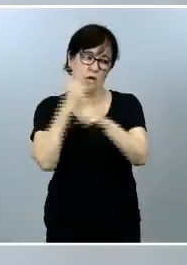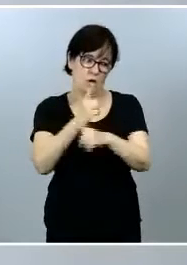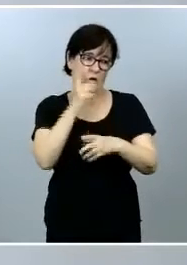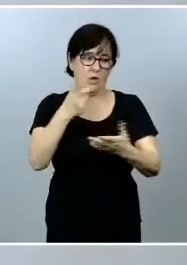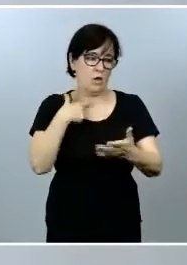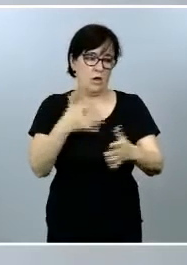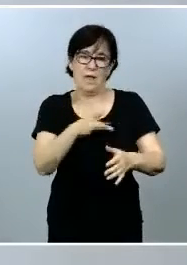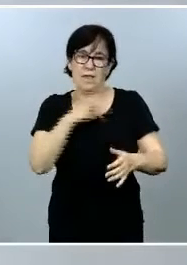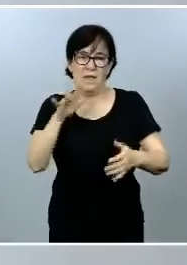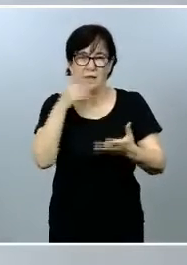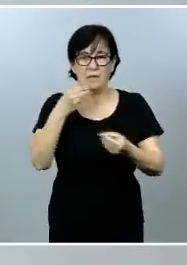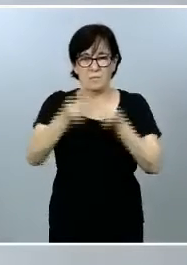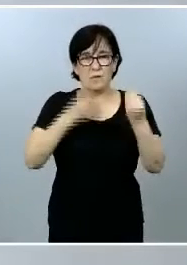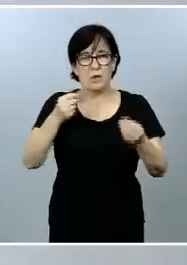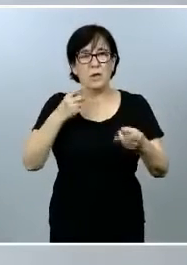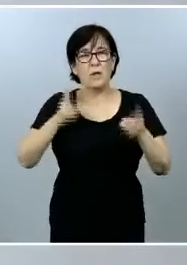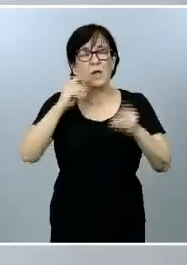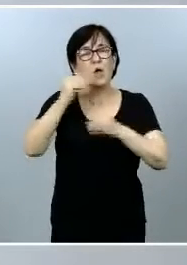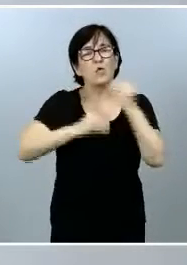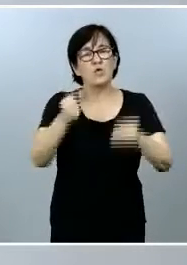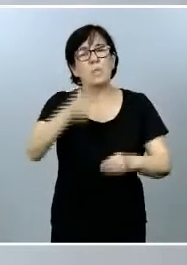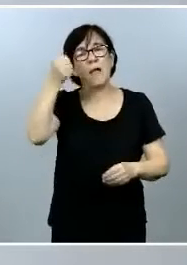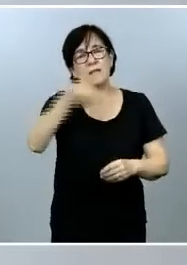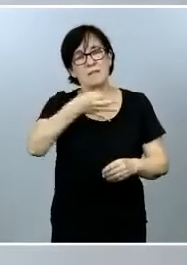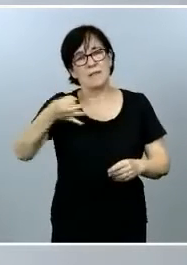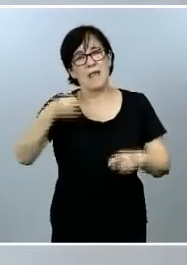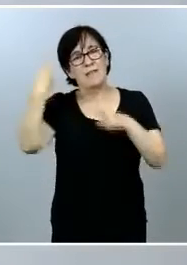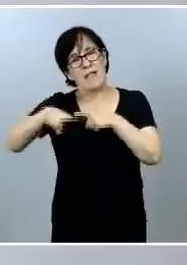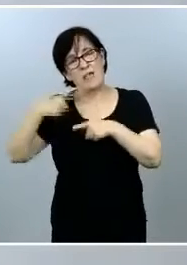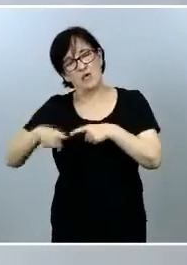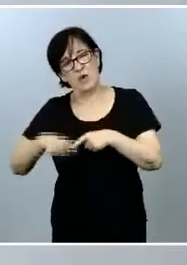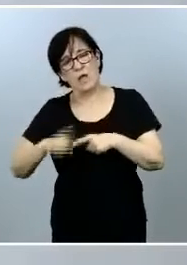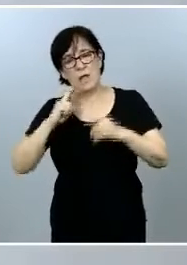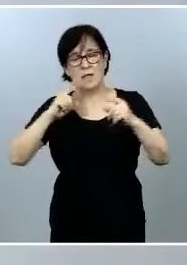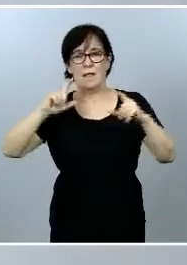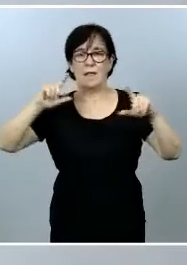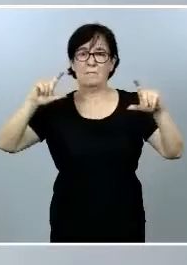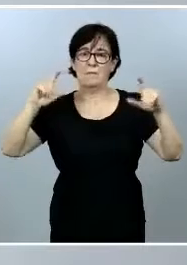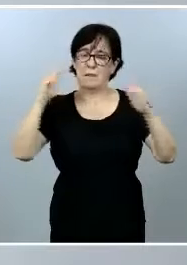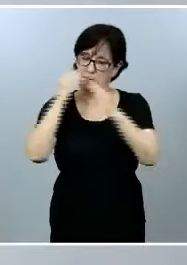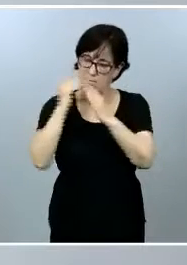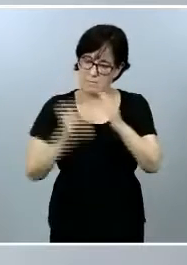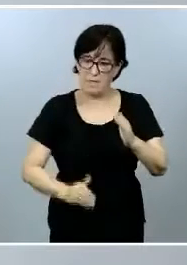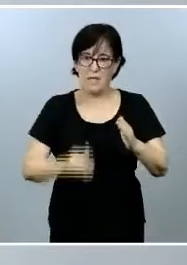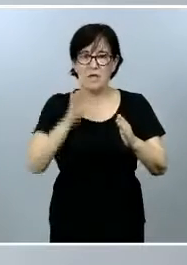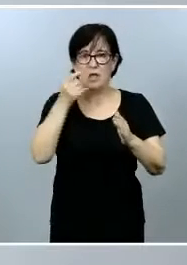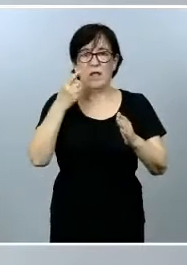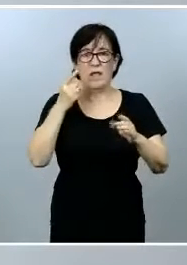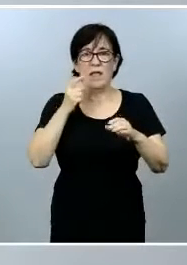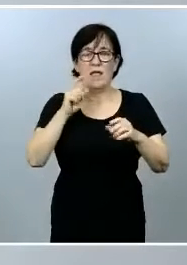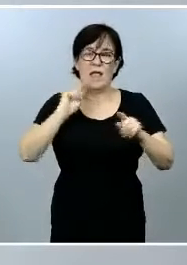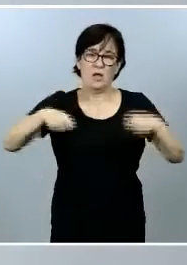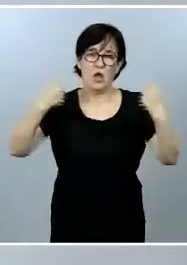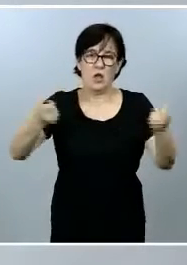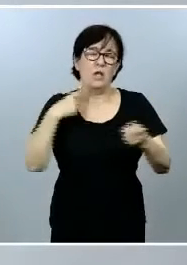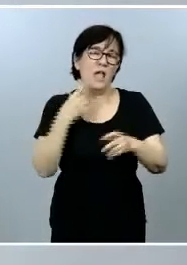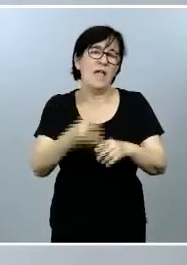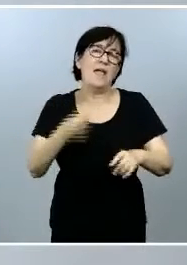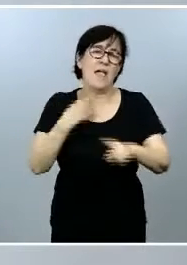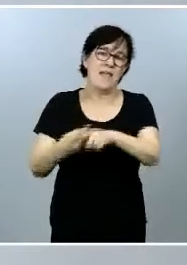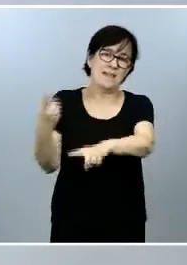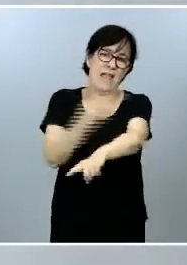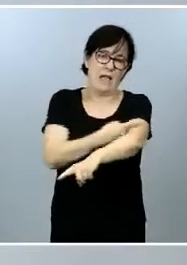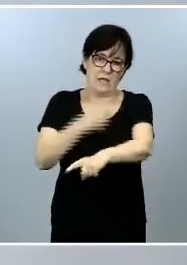que nos permita hacer un uso más eficiente de las cosas, que reduzca nuestra huella ecológica y la sobreexplotación de recursos.